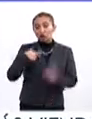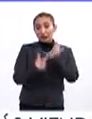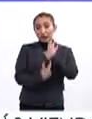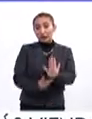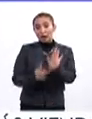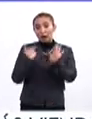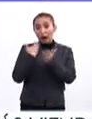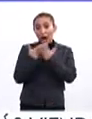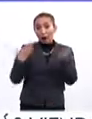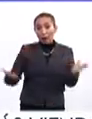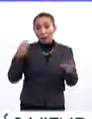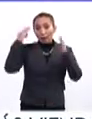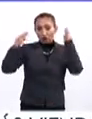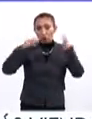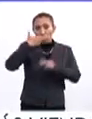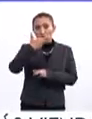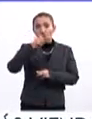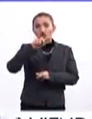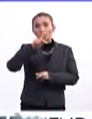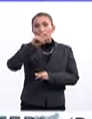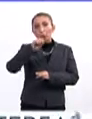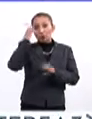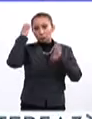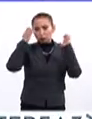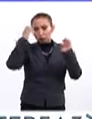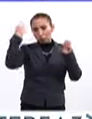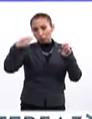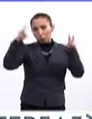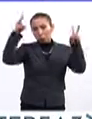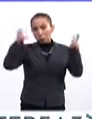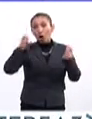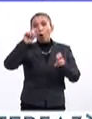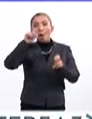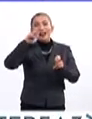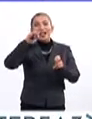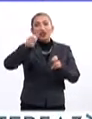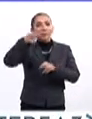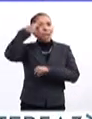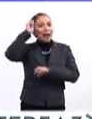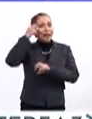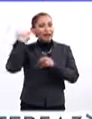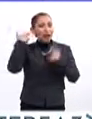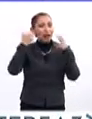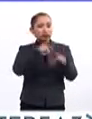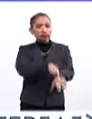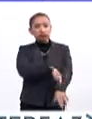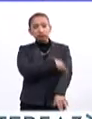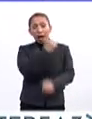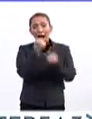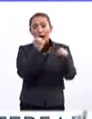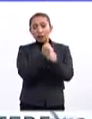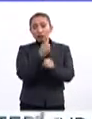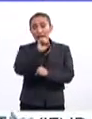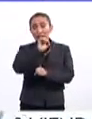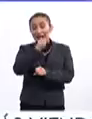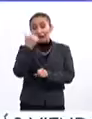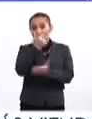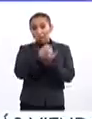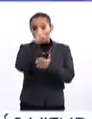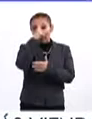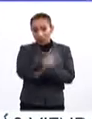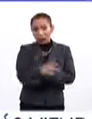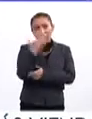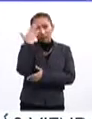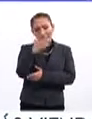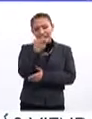presentando en esta ocasión en el Museo del Chopo esta exposición que se titula Operación Peina y Tijera, Los Largos Años 60 en la Ciudad de México. Y